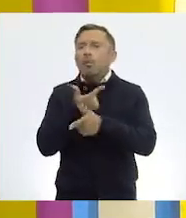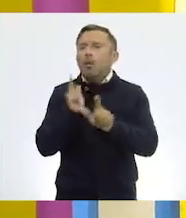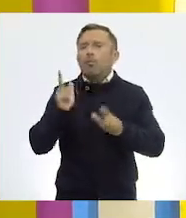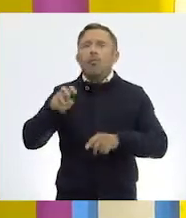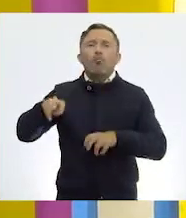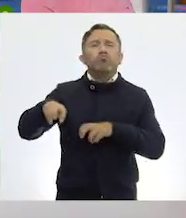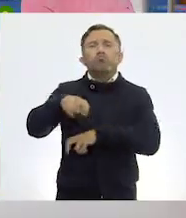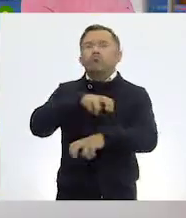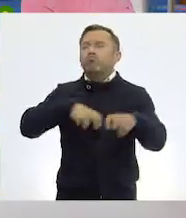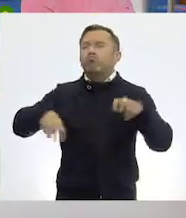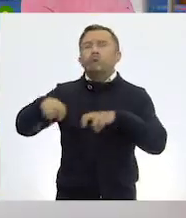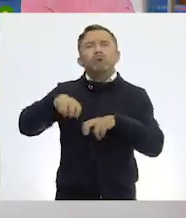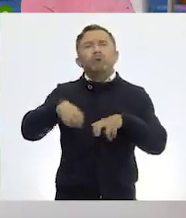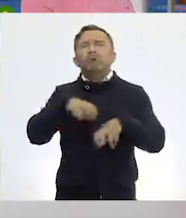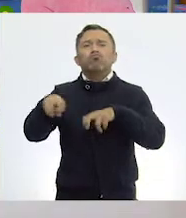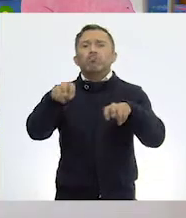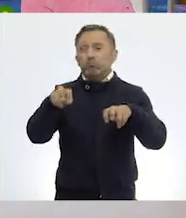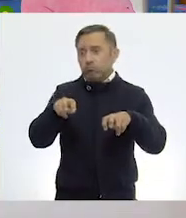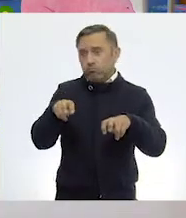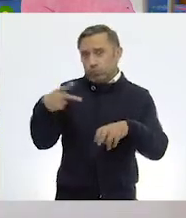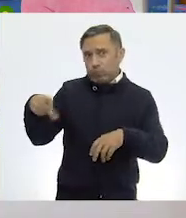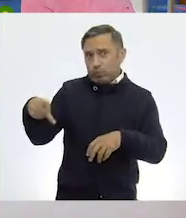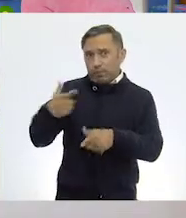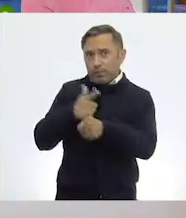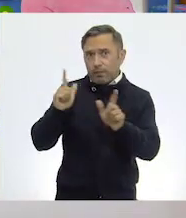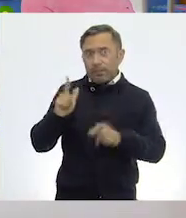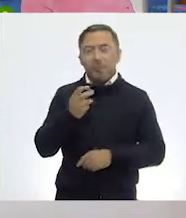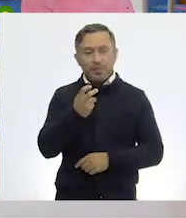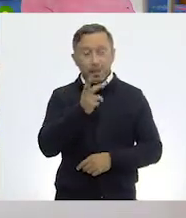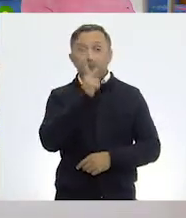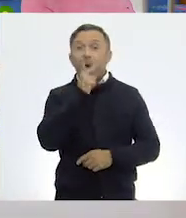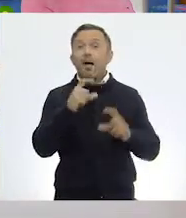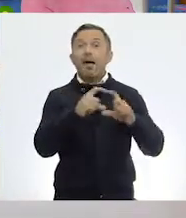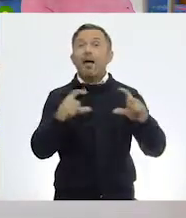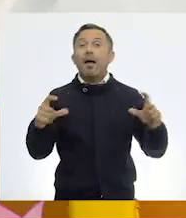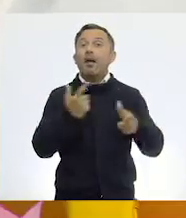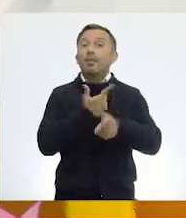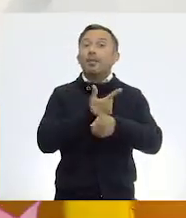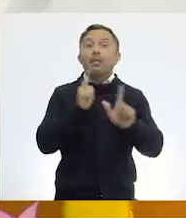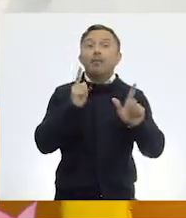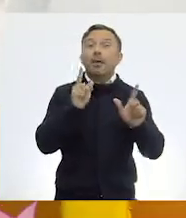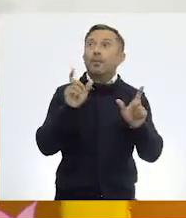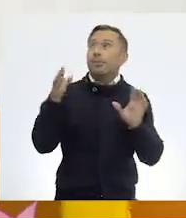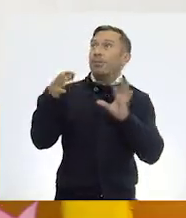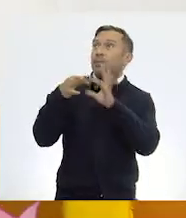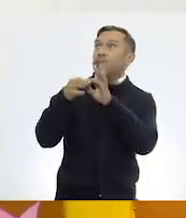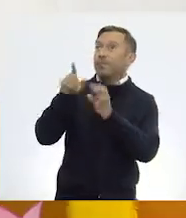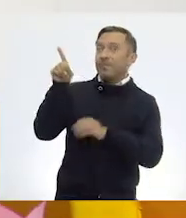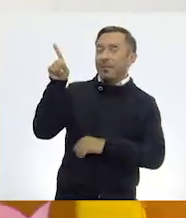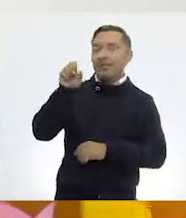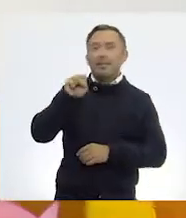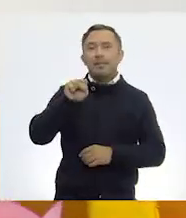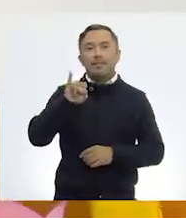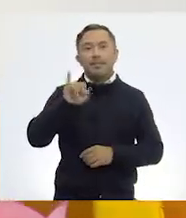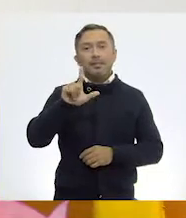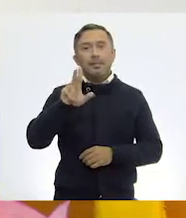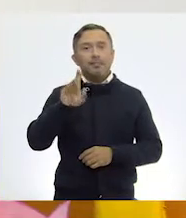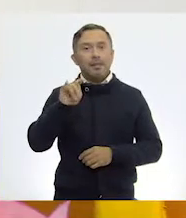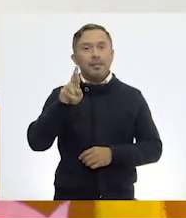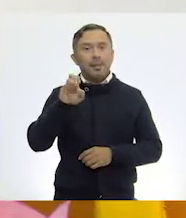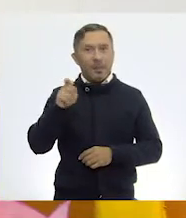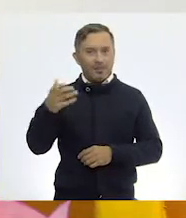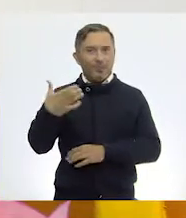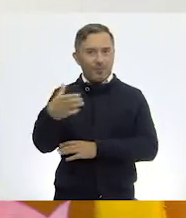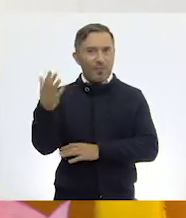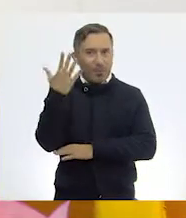libres. Muy bien, vamos a pegar esta palabra en donde dice animales silvestres. Bien. Para continuar,